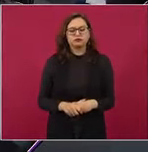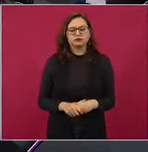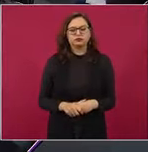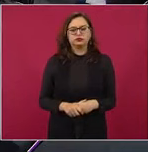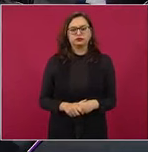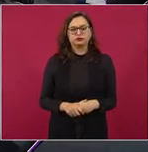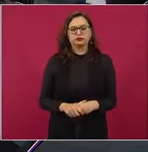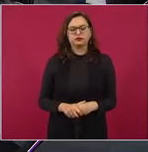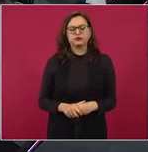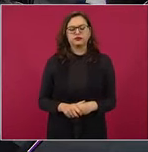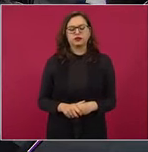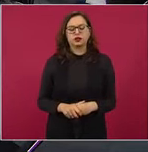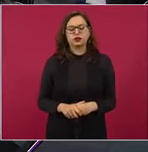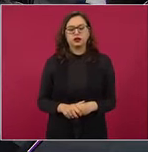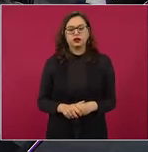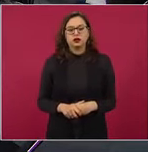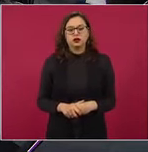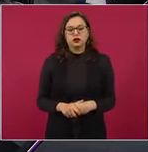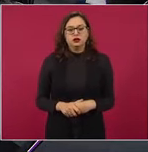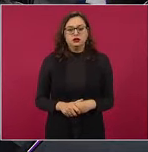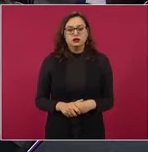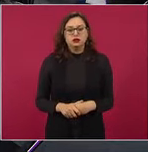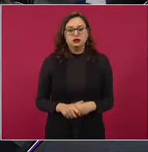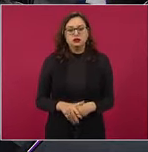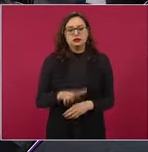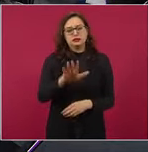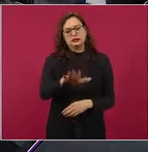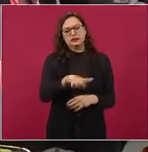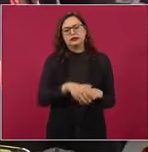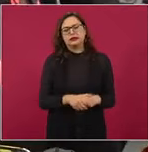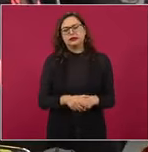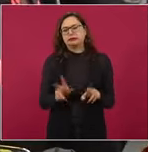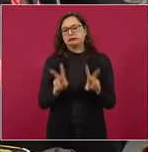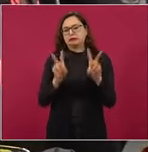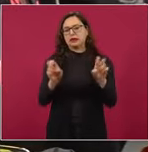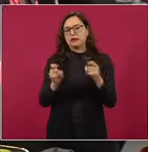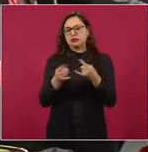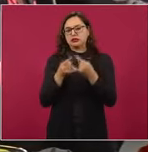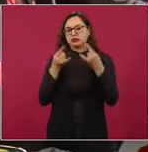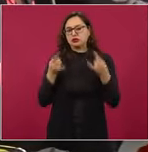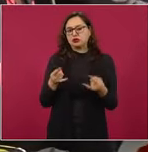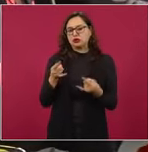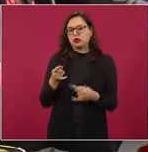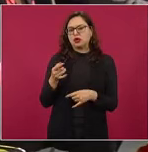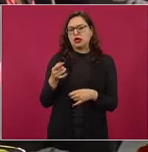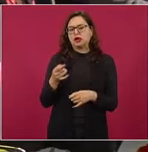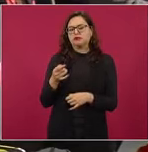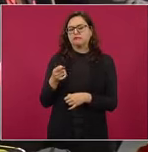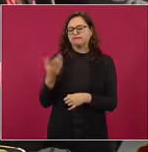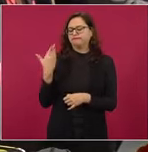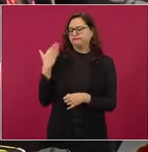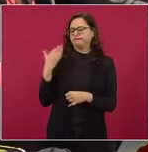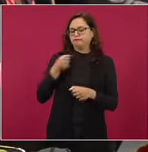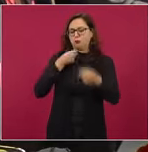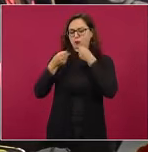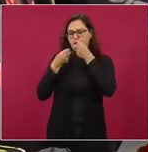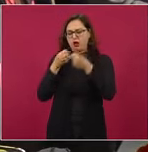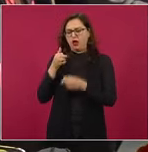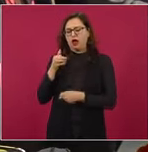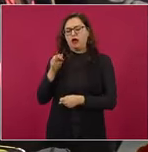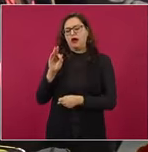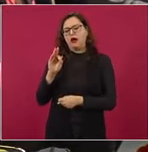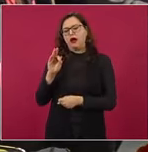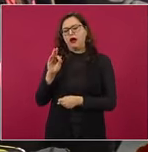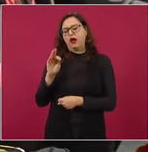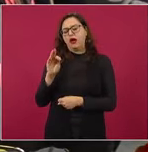presidente, por lo que hace al caso de Freddy López Arevalo, nuestro colega que fue asesinado el 28 de octubre,